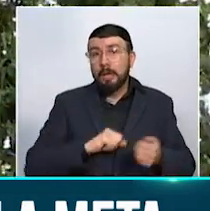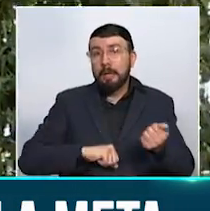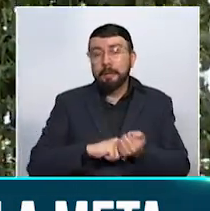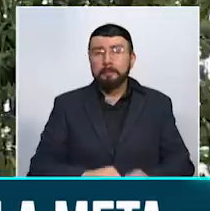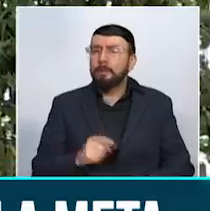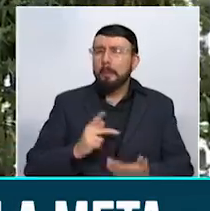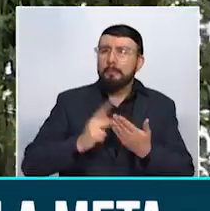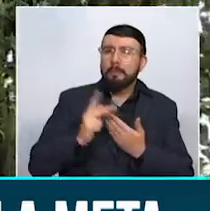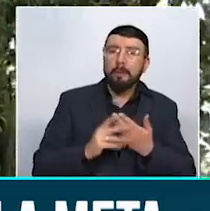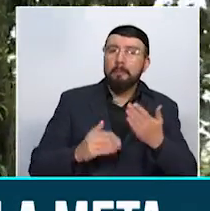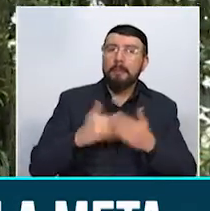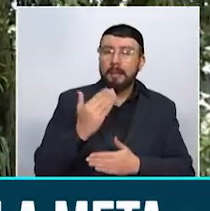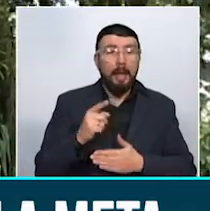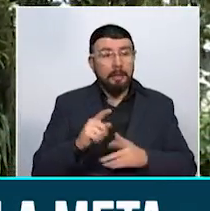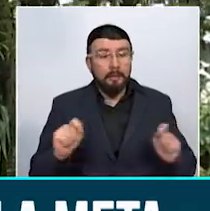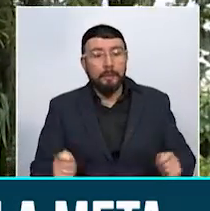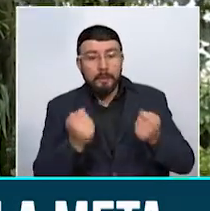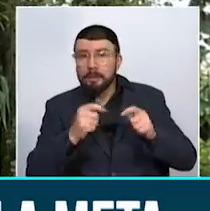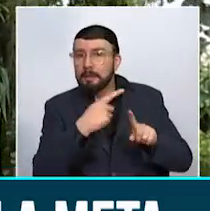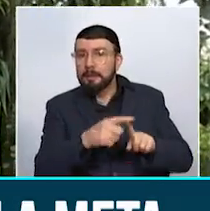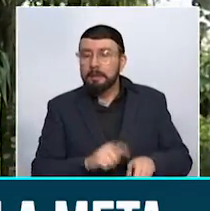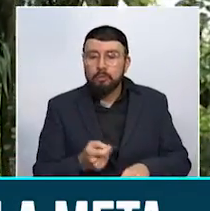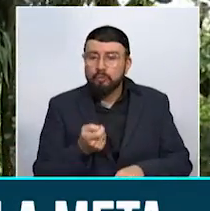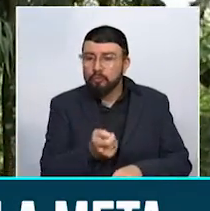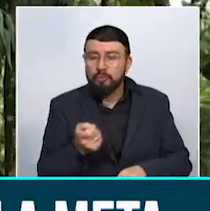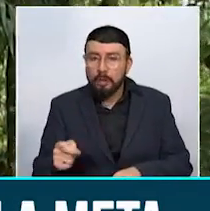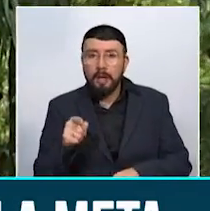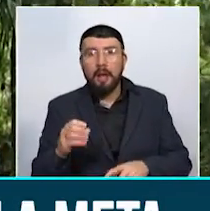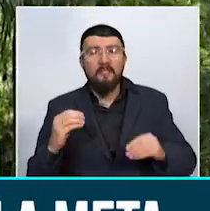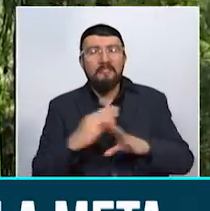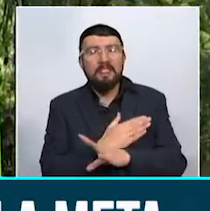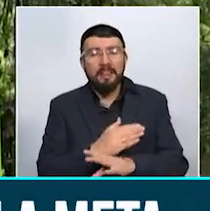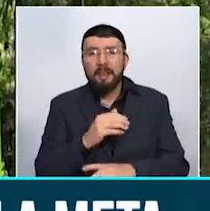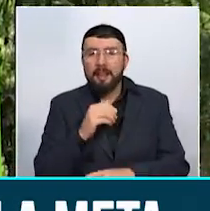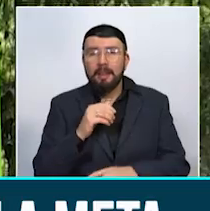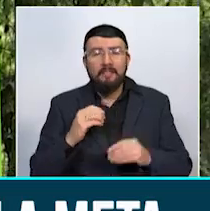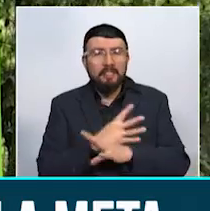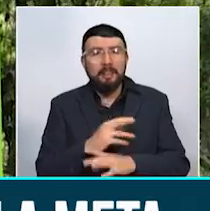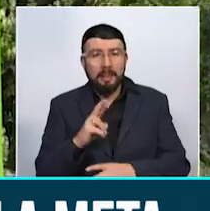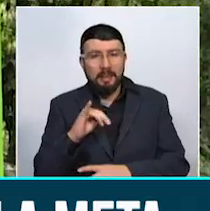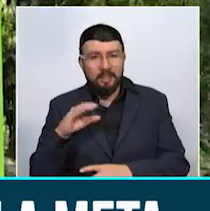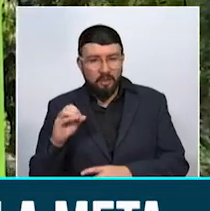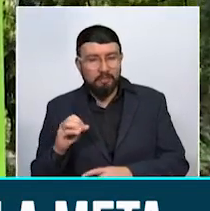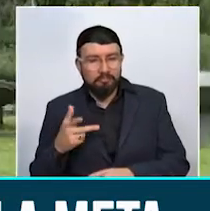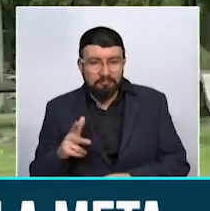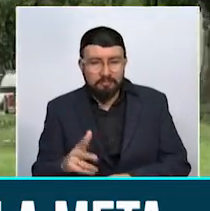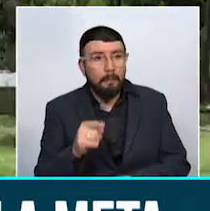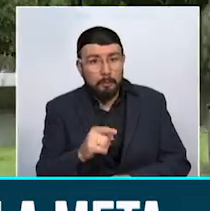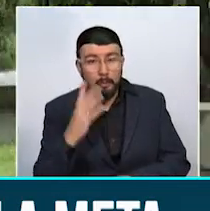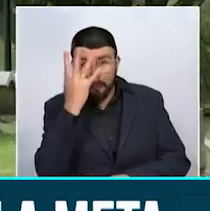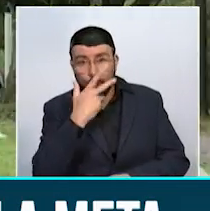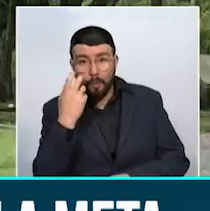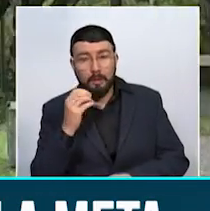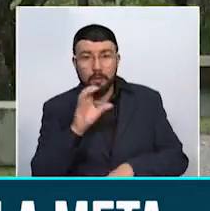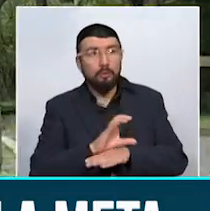inició mediante la recuperación de sectores aledaños a la avenida del Río en Pereira a través de intervenciones artísticas para fortalecer el atractivo de la ciudad